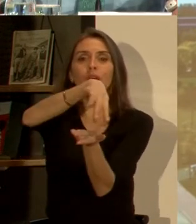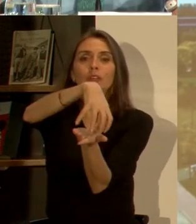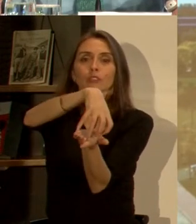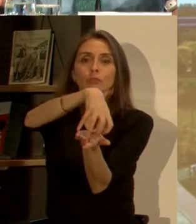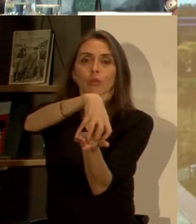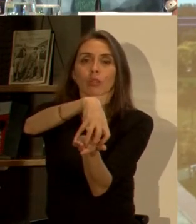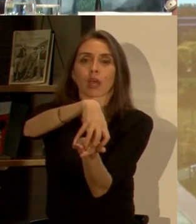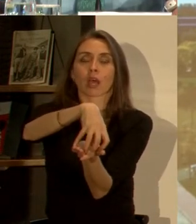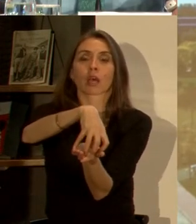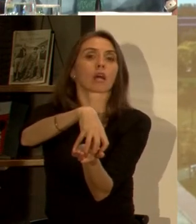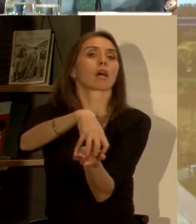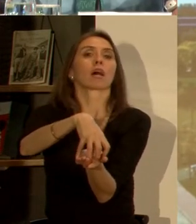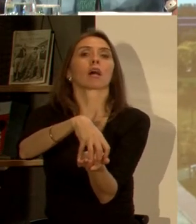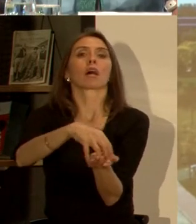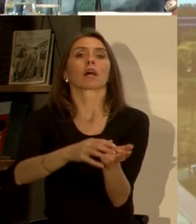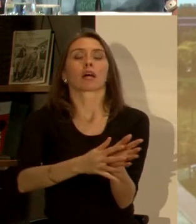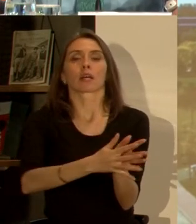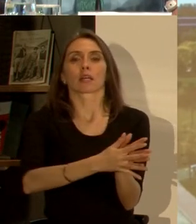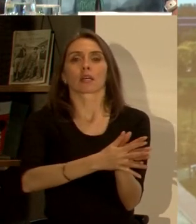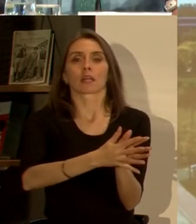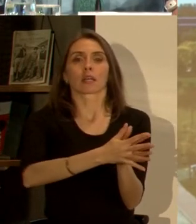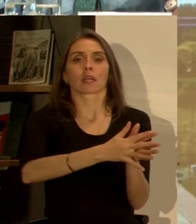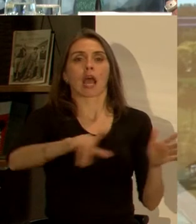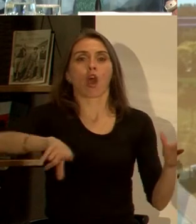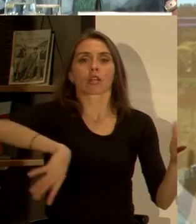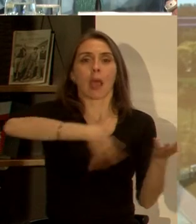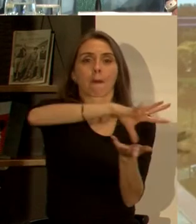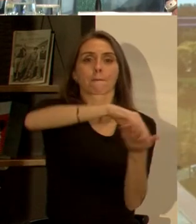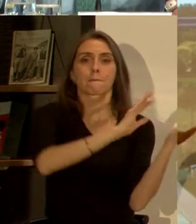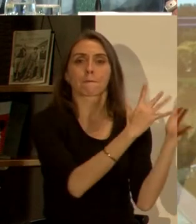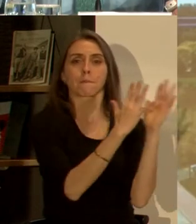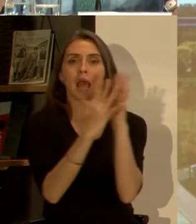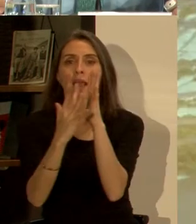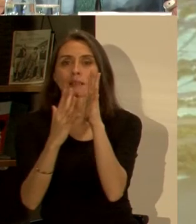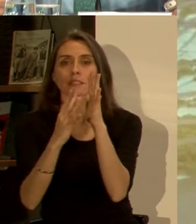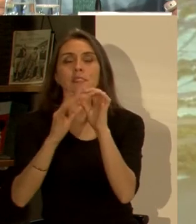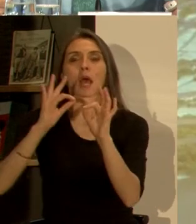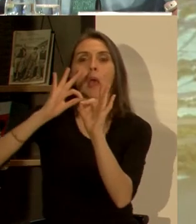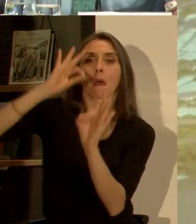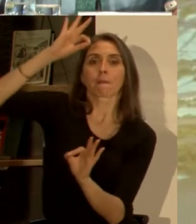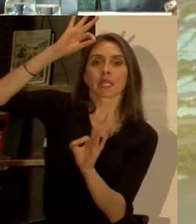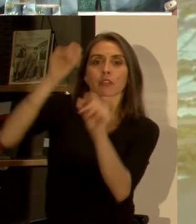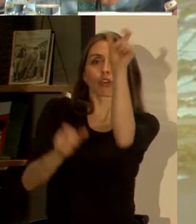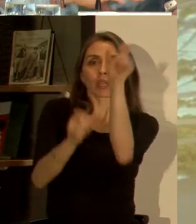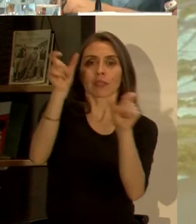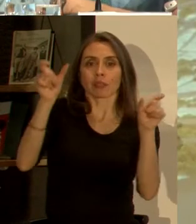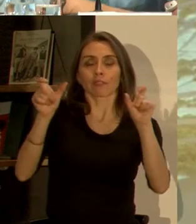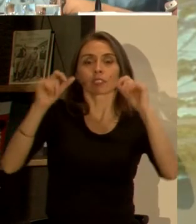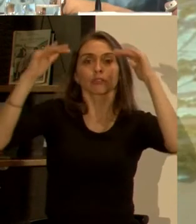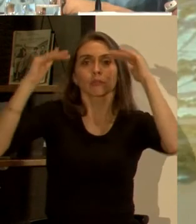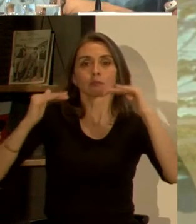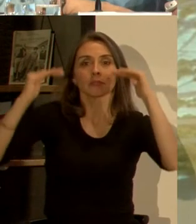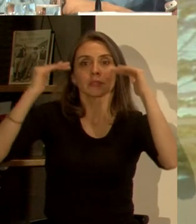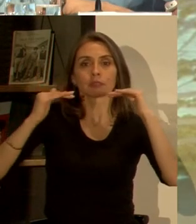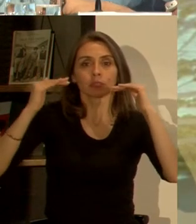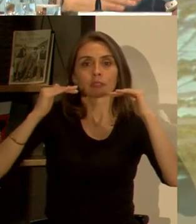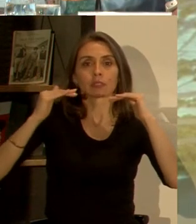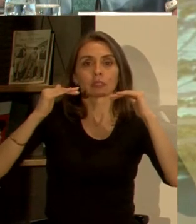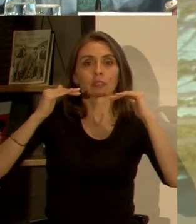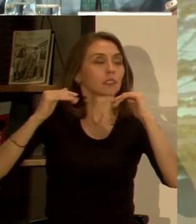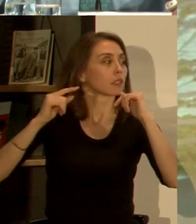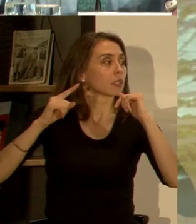o dando prioridad a grandes espacios verdes, alturas no como las que veíamos anteriormente, de